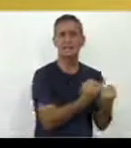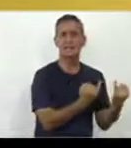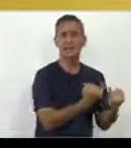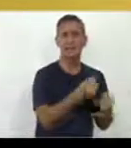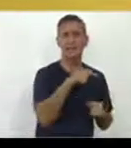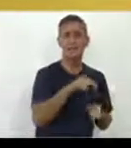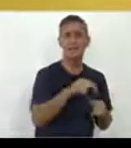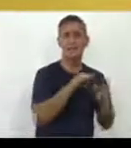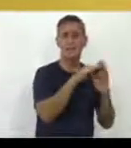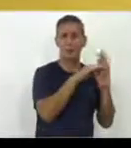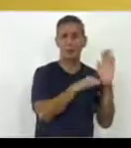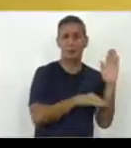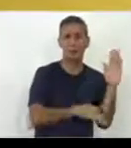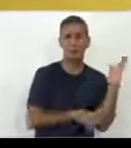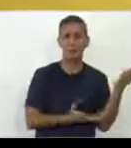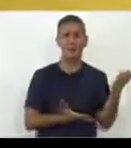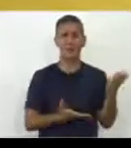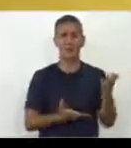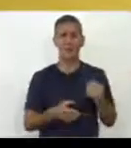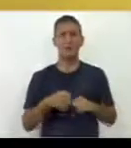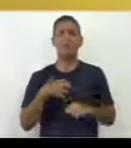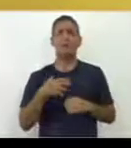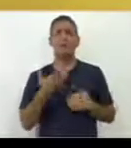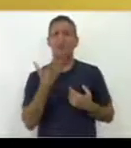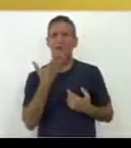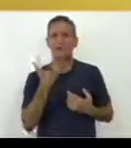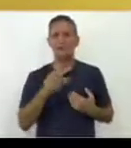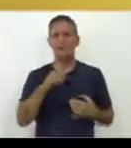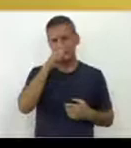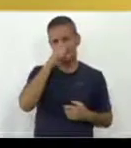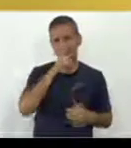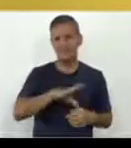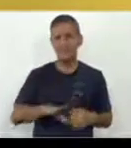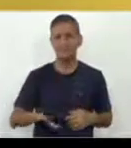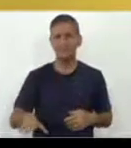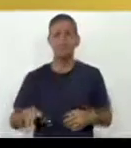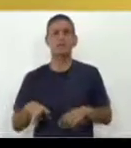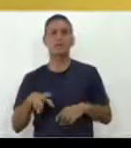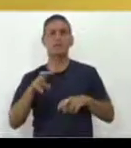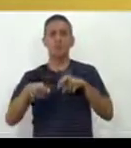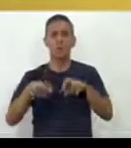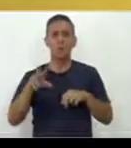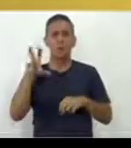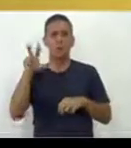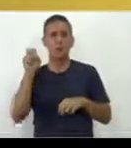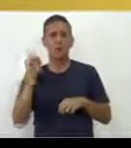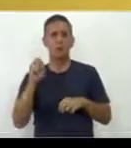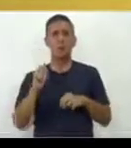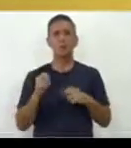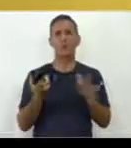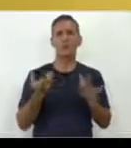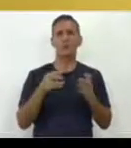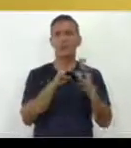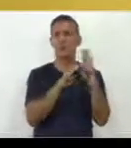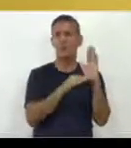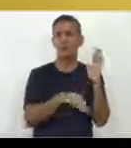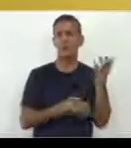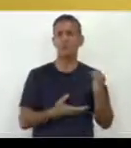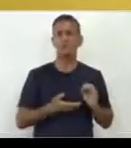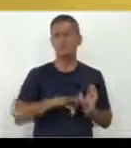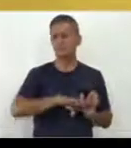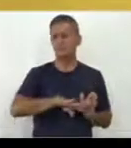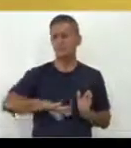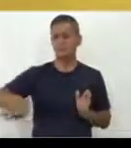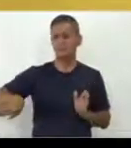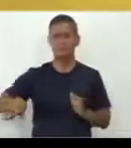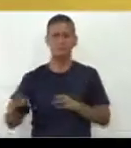al niño más tiempo entretenido. Y buscamos entonces nuevos materiales, desechando los anteriores